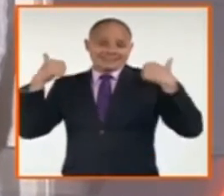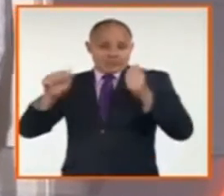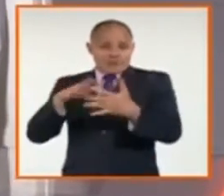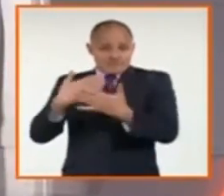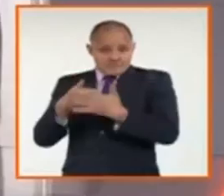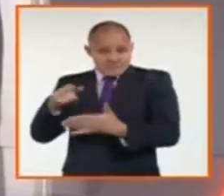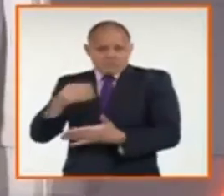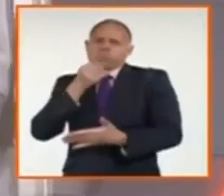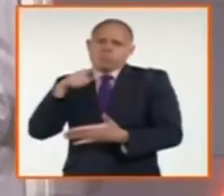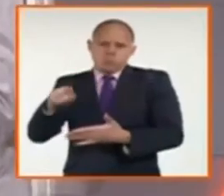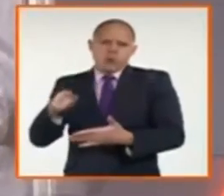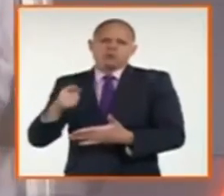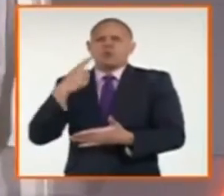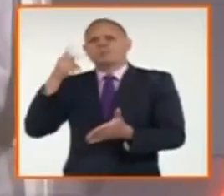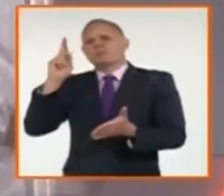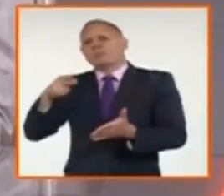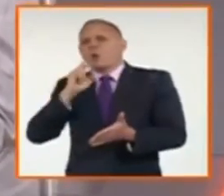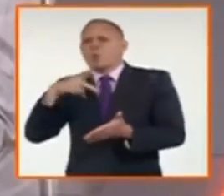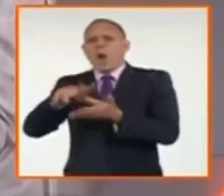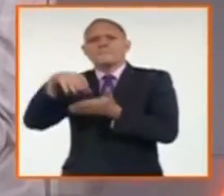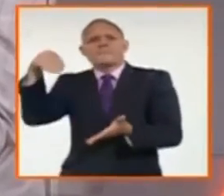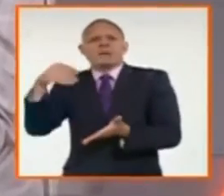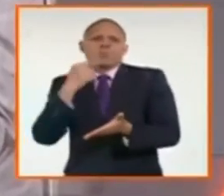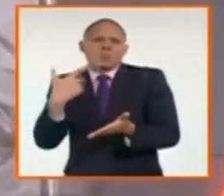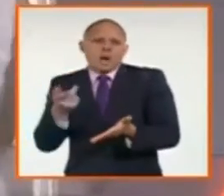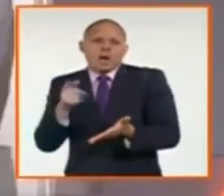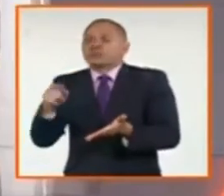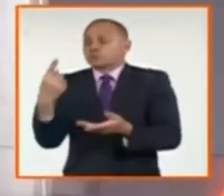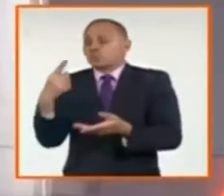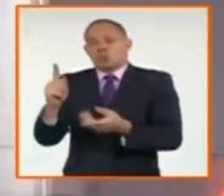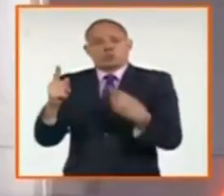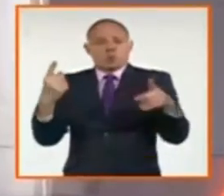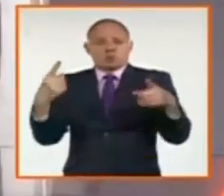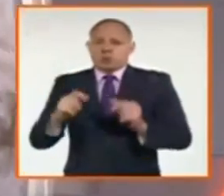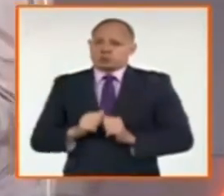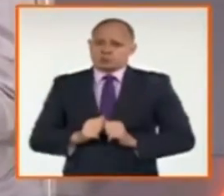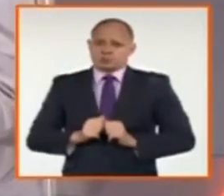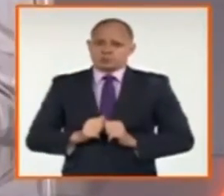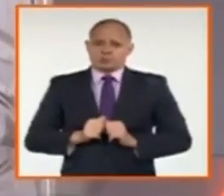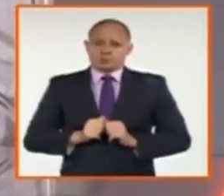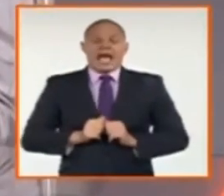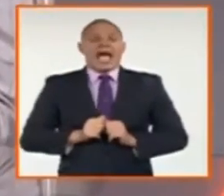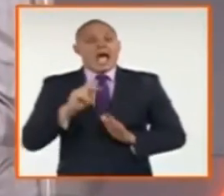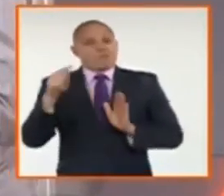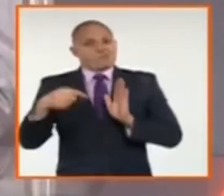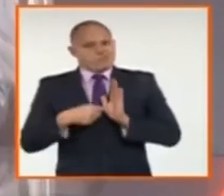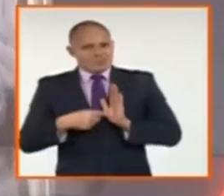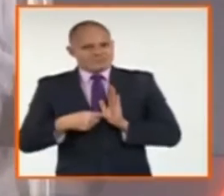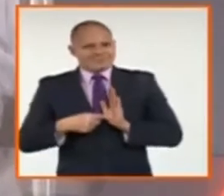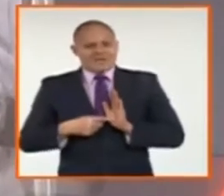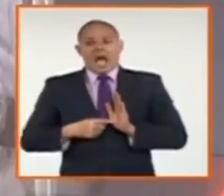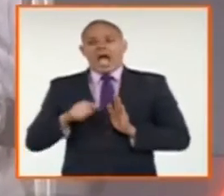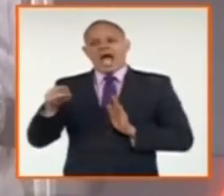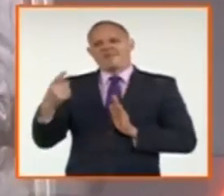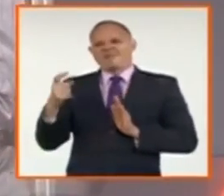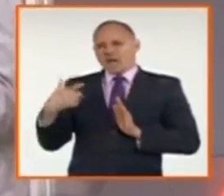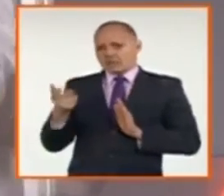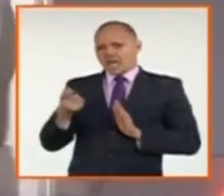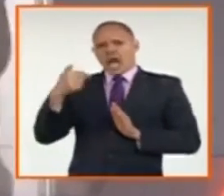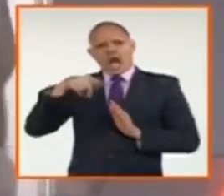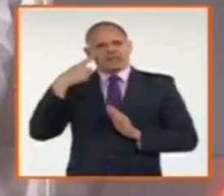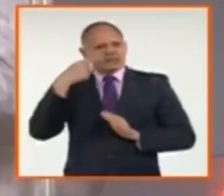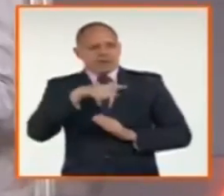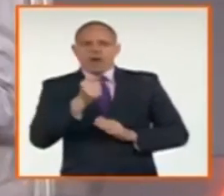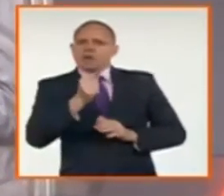que ponían en desventaja a la empresa estatal socialista en relación con el resto de las otras formas de gestión como complemento de esta economía